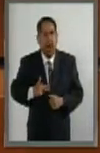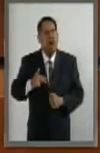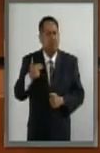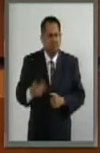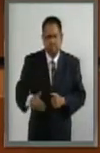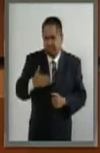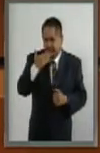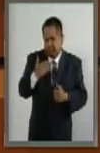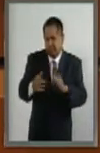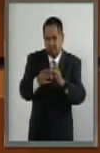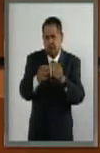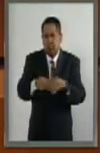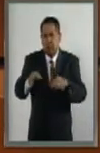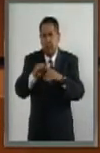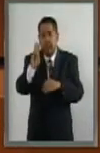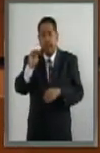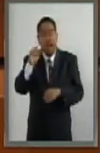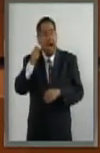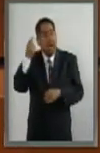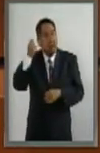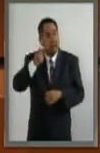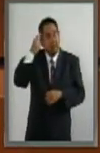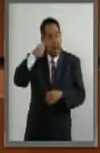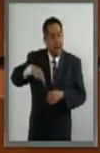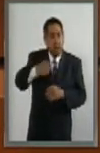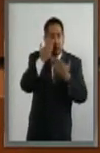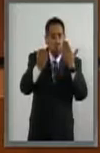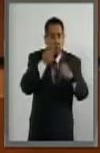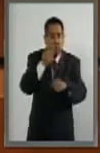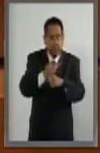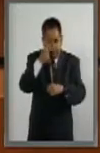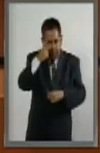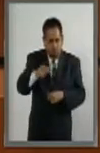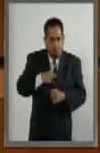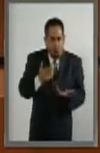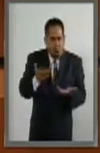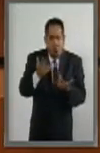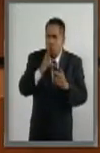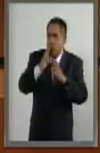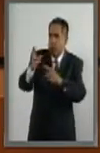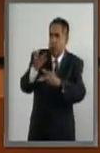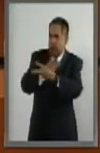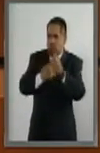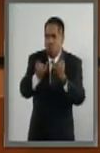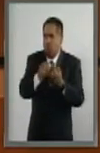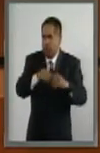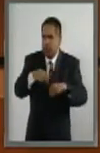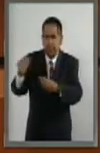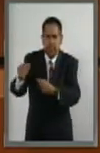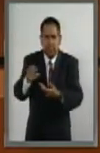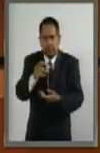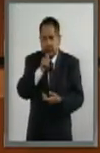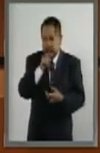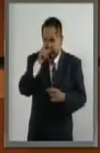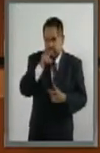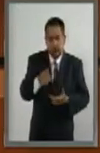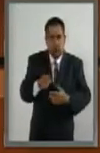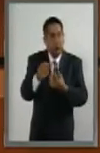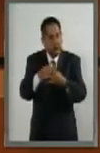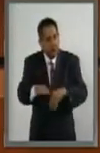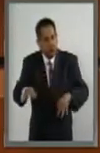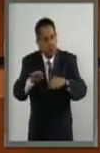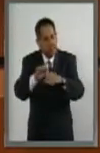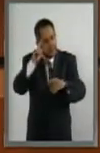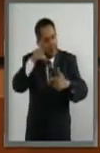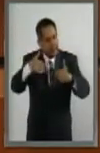un número muy importante de becas para estudiantes a los que México no ha sabido responder de la misma manera. Es importante que